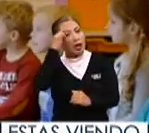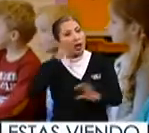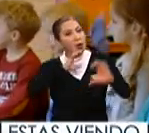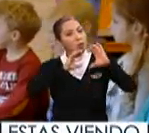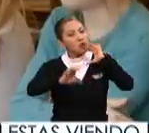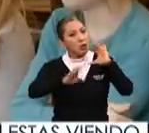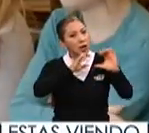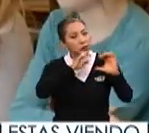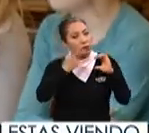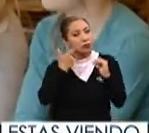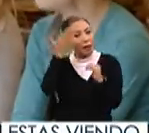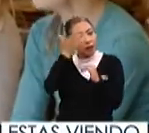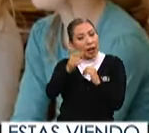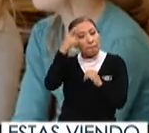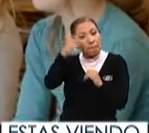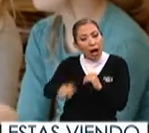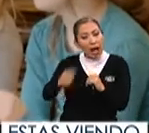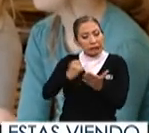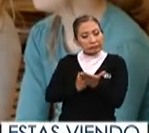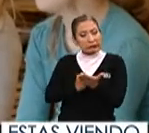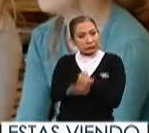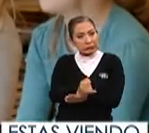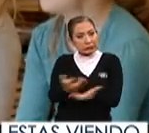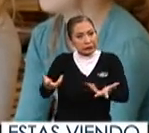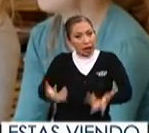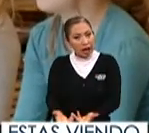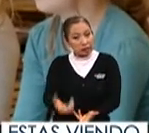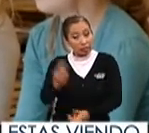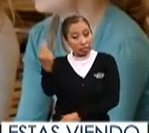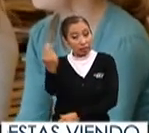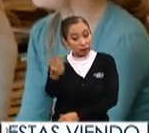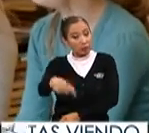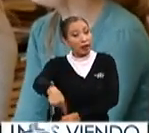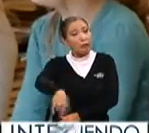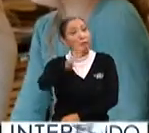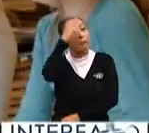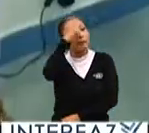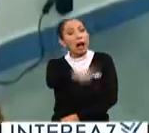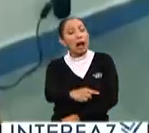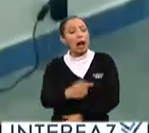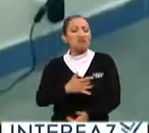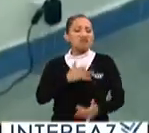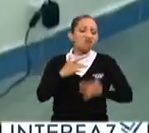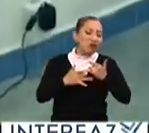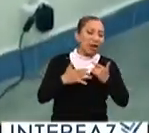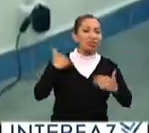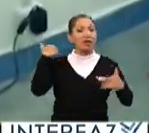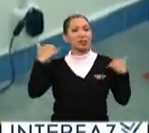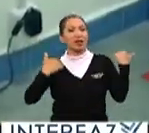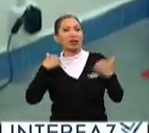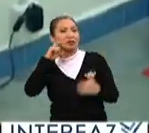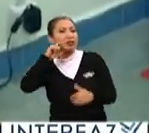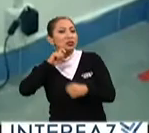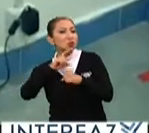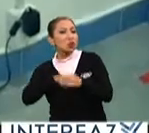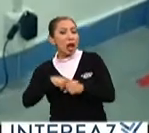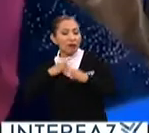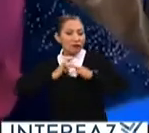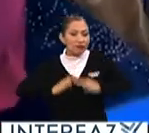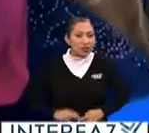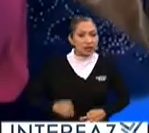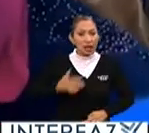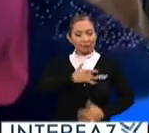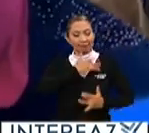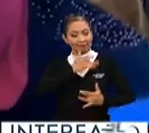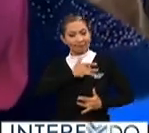comunicación y habilidades de toma de decisiones necesarias para determinar y disfrutar la sexualidad física